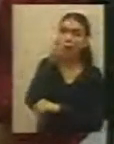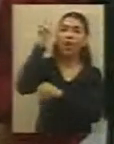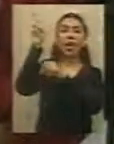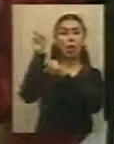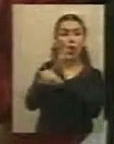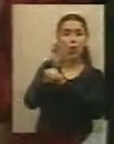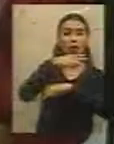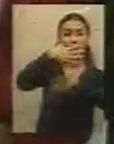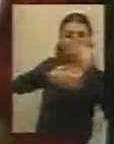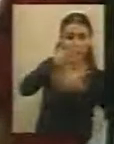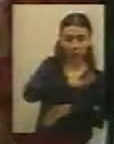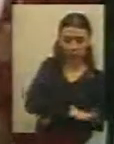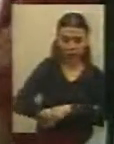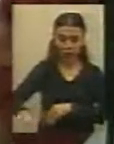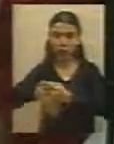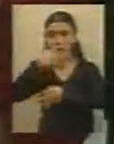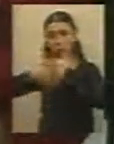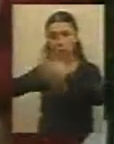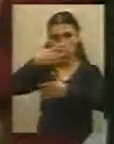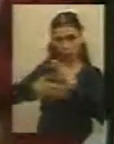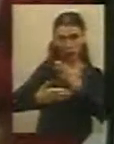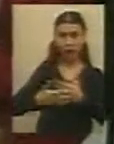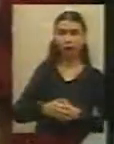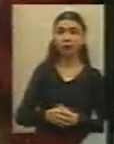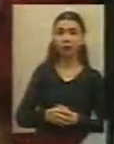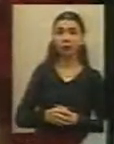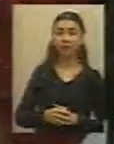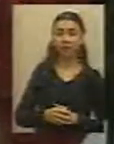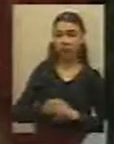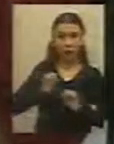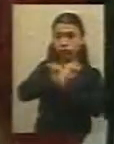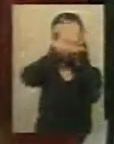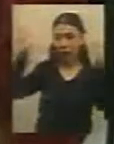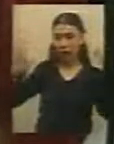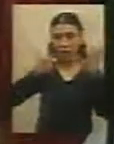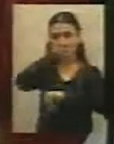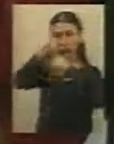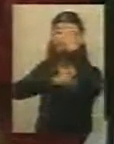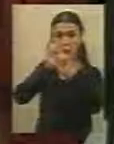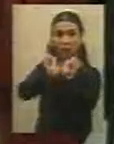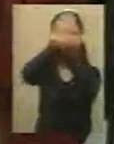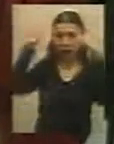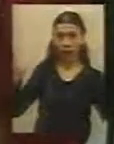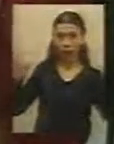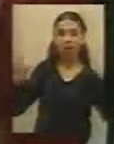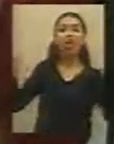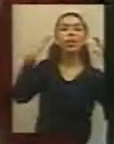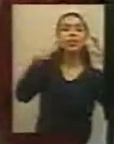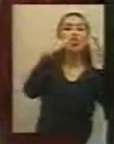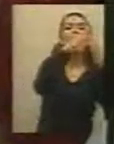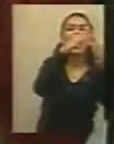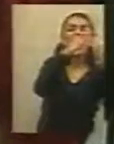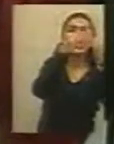como hemos decidido llamarlo. Bien, respondiendo entonces a la necesidad, sobre todo a la gente que habita el barrio de la Tupac, Amaru. Bueno,